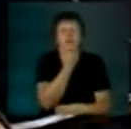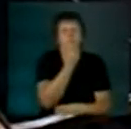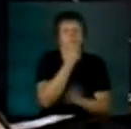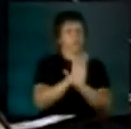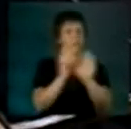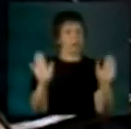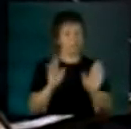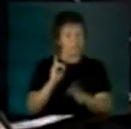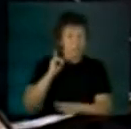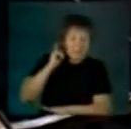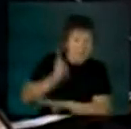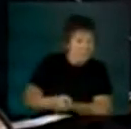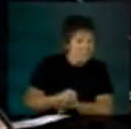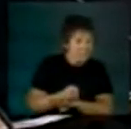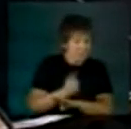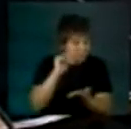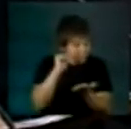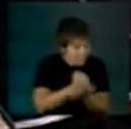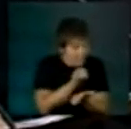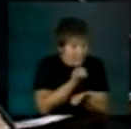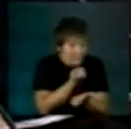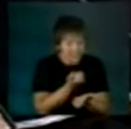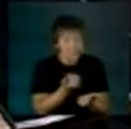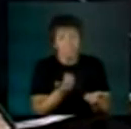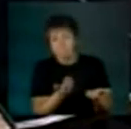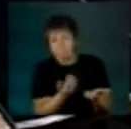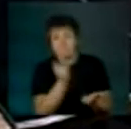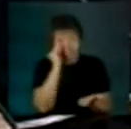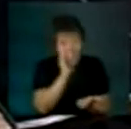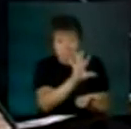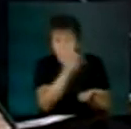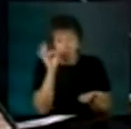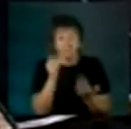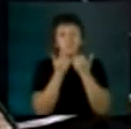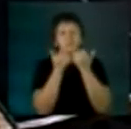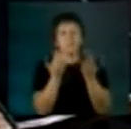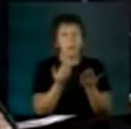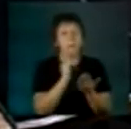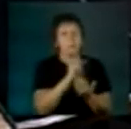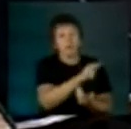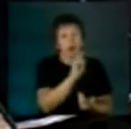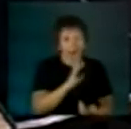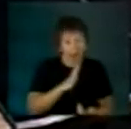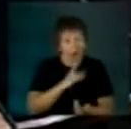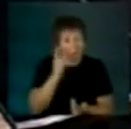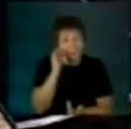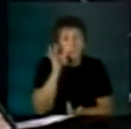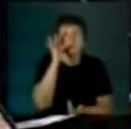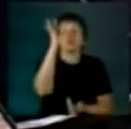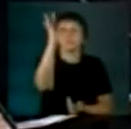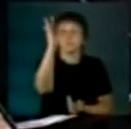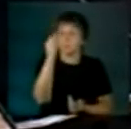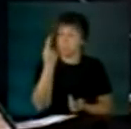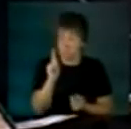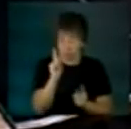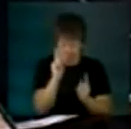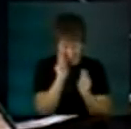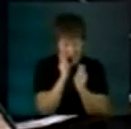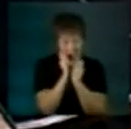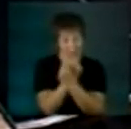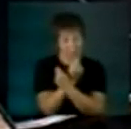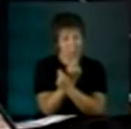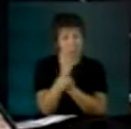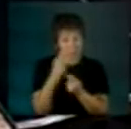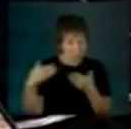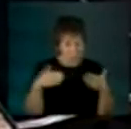se tomen decisiones óptimas, pero sí asegura que los rumbos elegidos no serán modificados sobre la